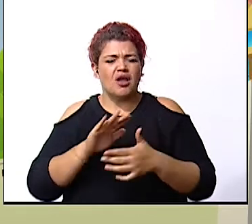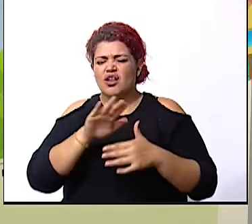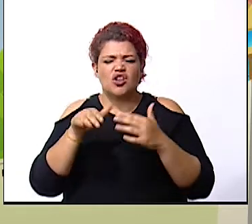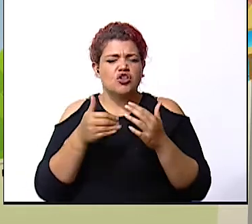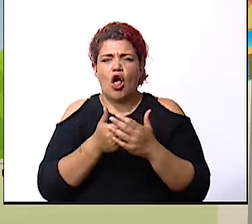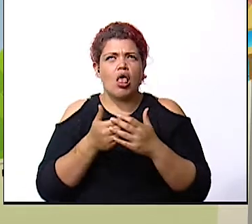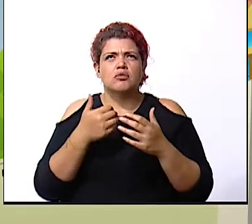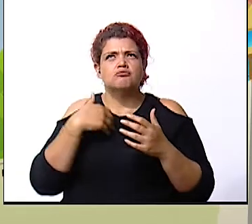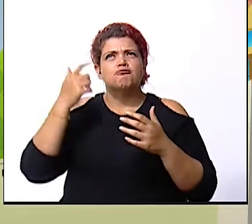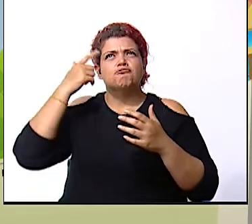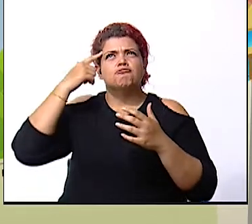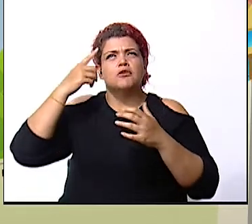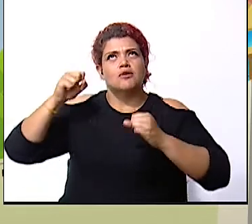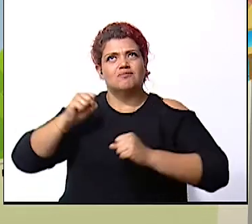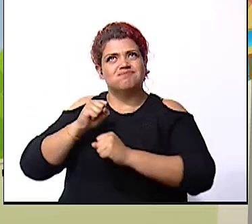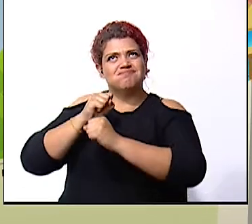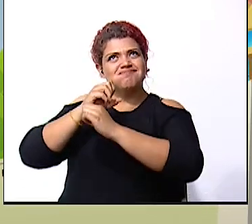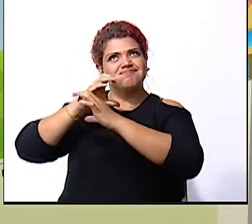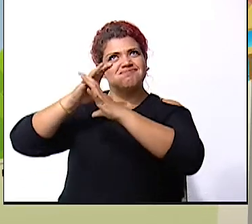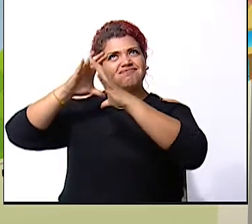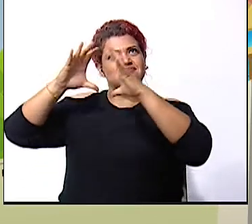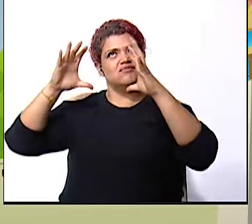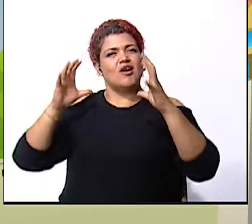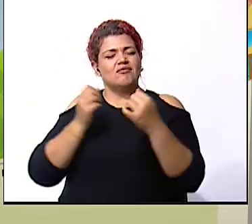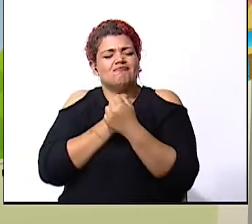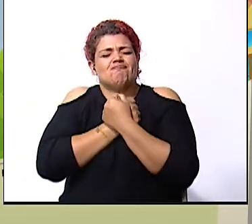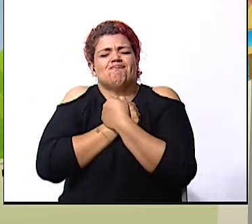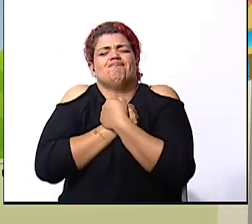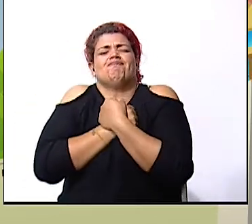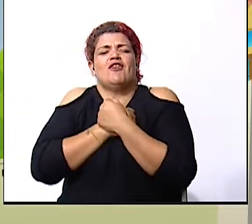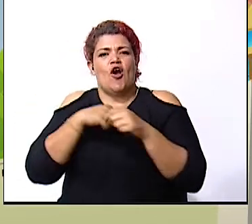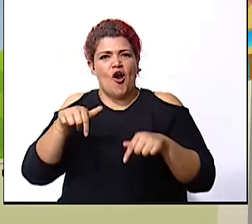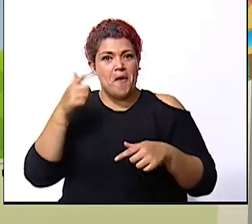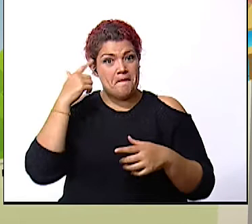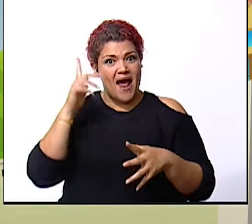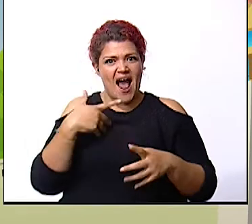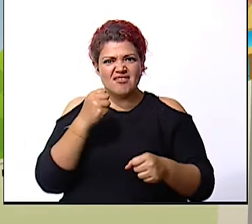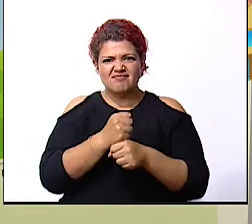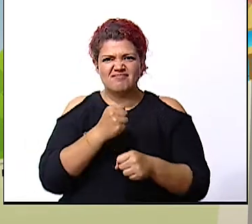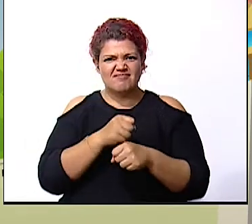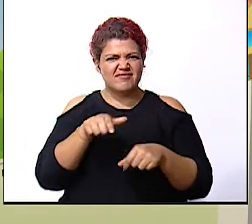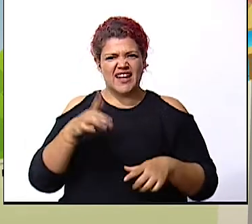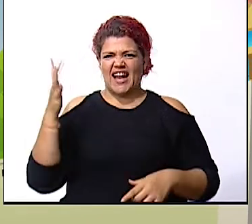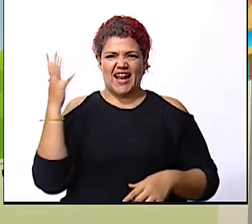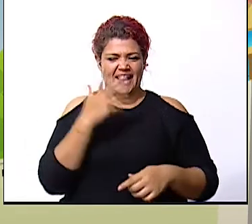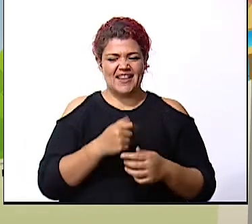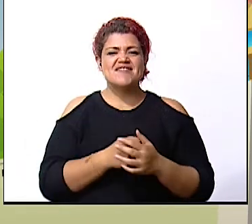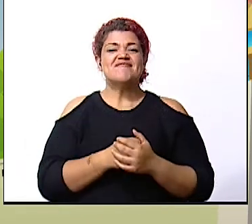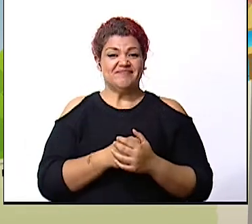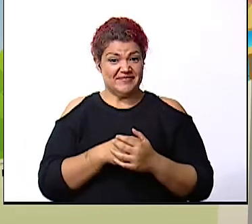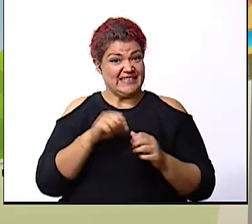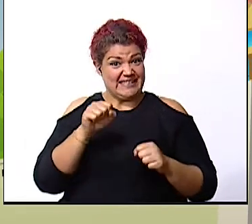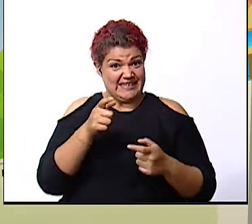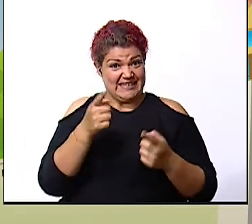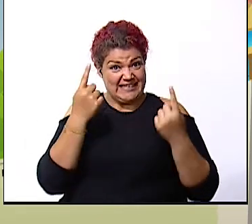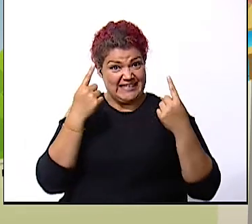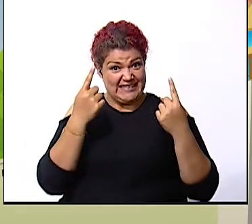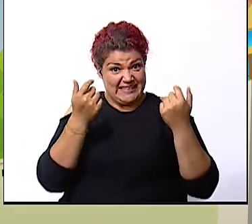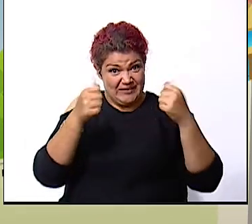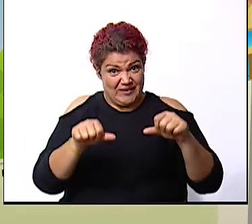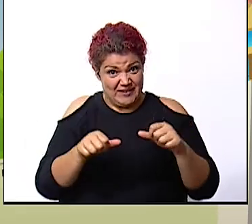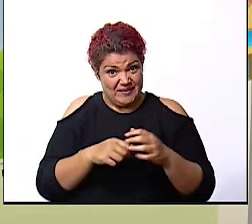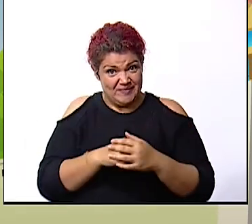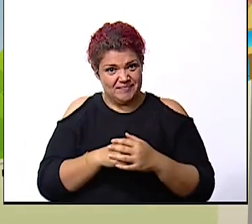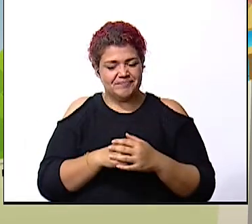la creatividad y el amor que ustedes tengan el día de hoy para que este trabajo que es muy lindo si les parece bueno